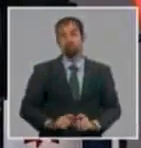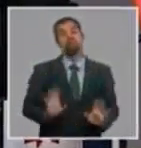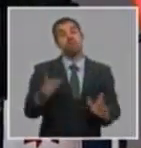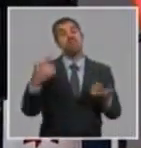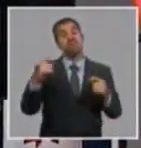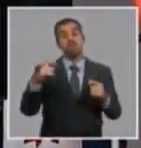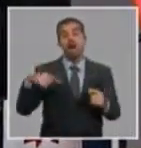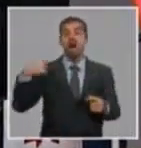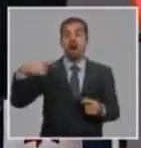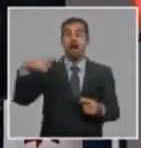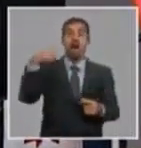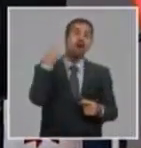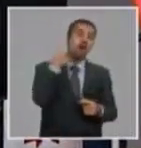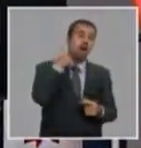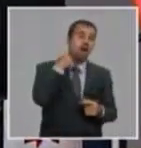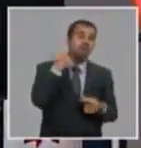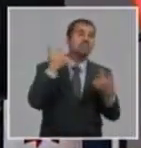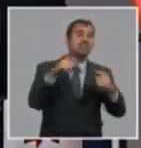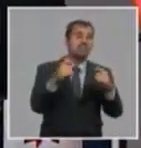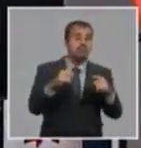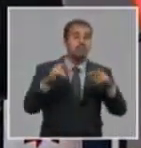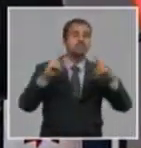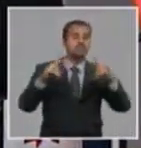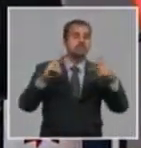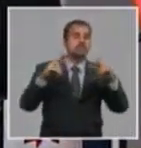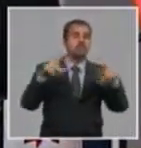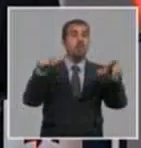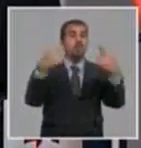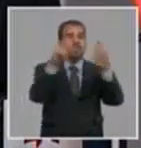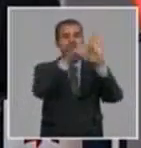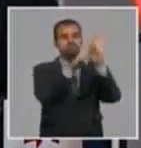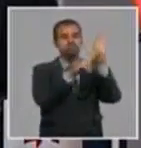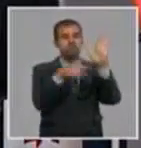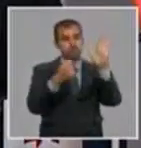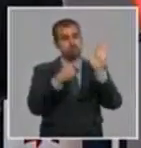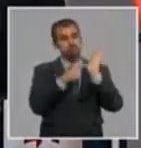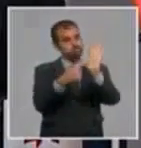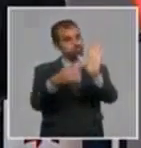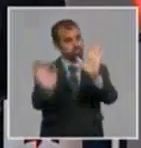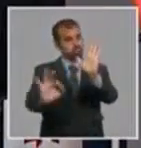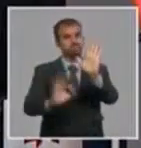estar prácticamente ratificando y cumpliendo y demostrando que cumple con esos requisitos. Gracias.